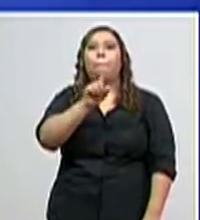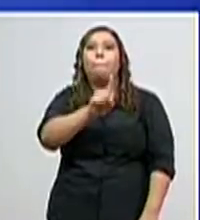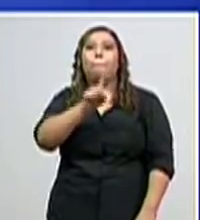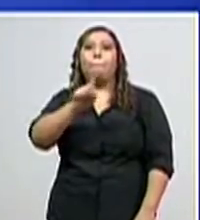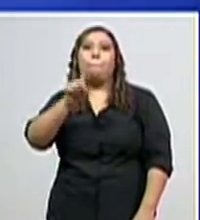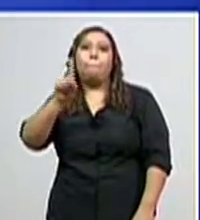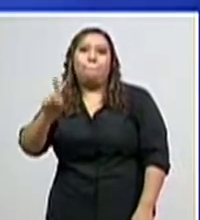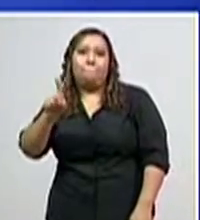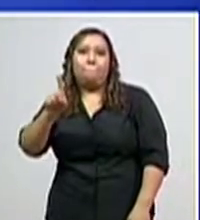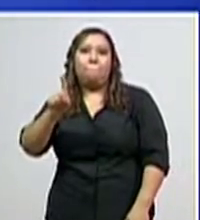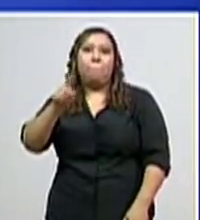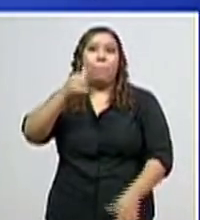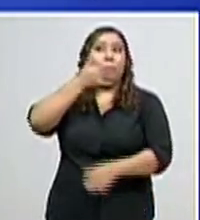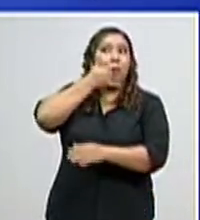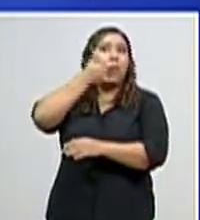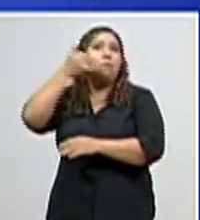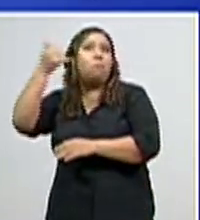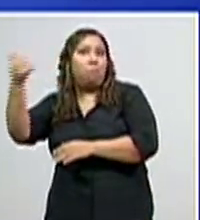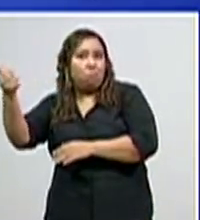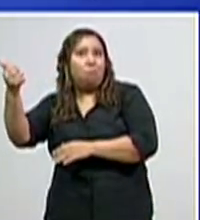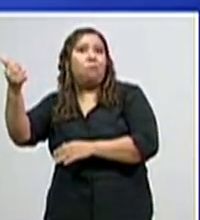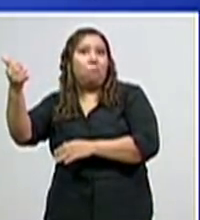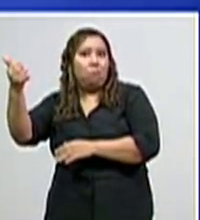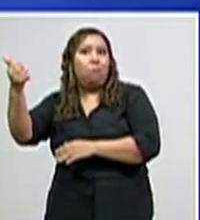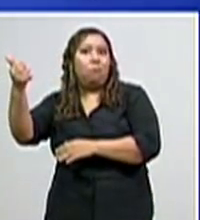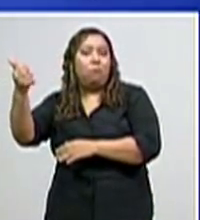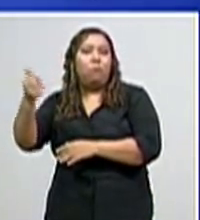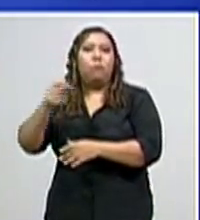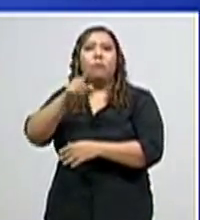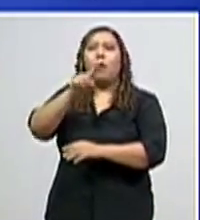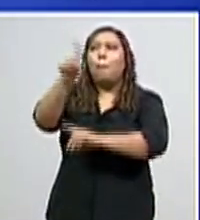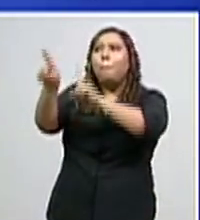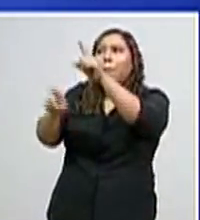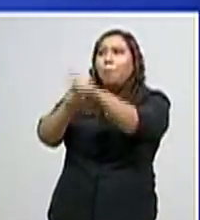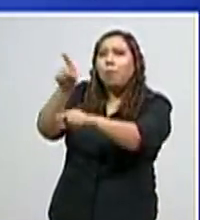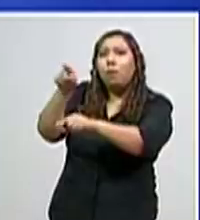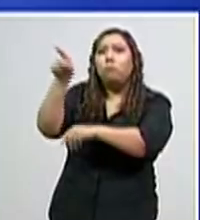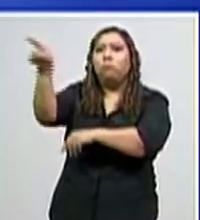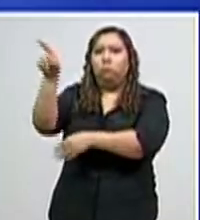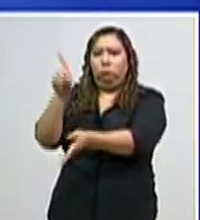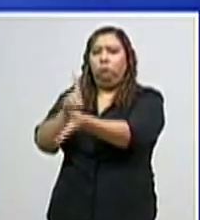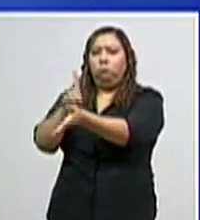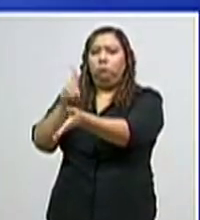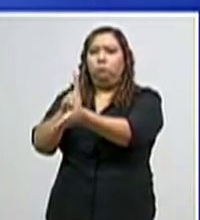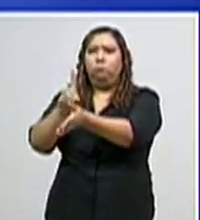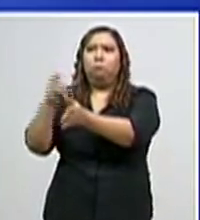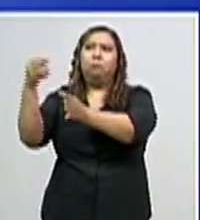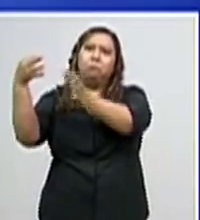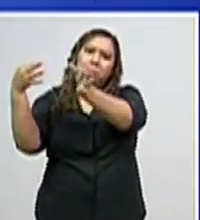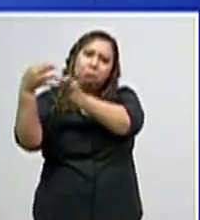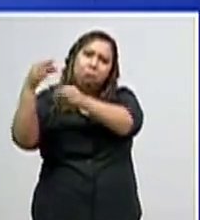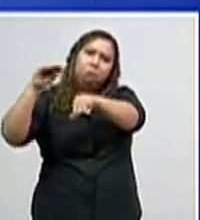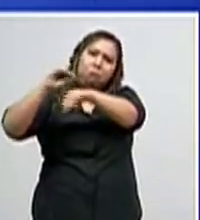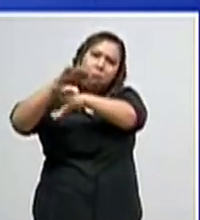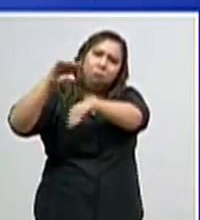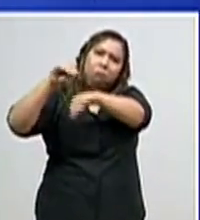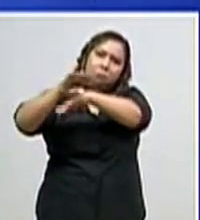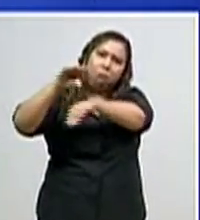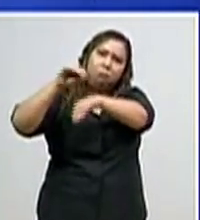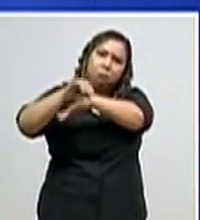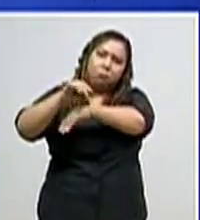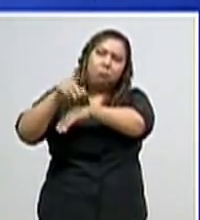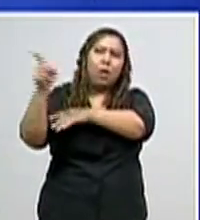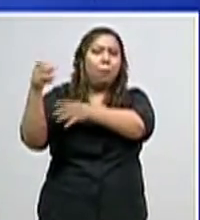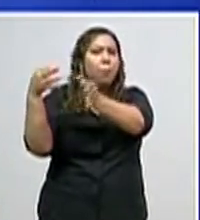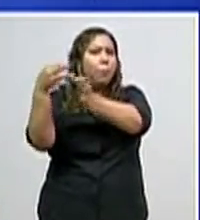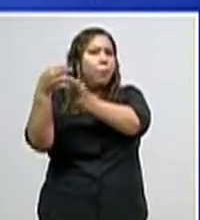del 911. Donde usted puede llamar y hay un grupo de médicos que lo va a atender y lo va a guiar con las